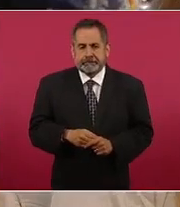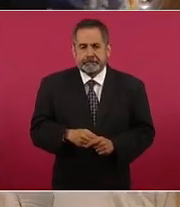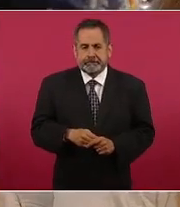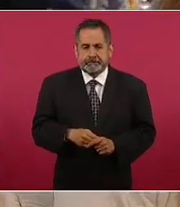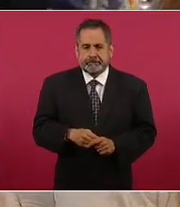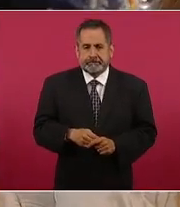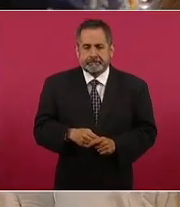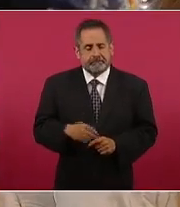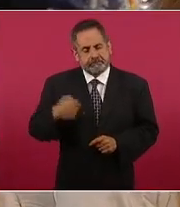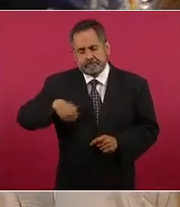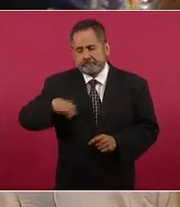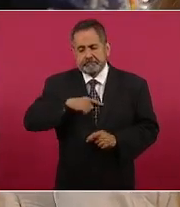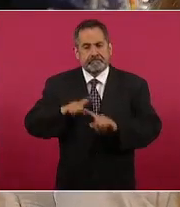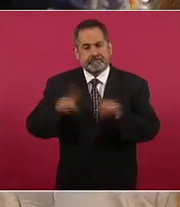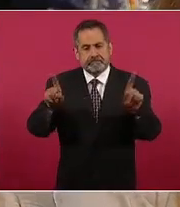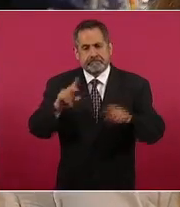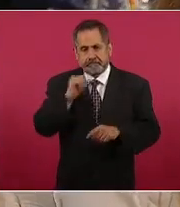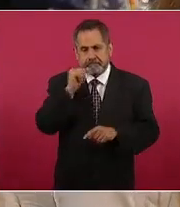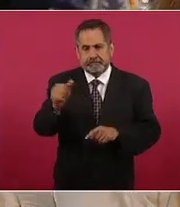nosotros no